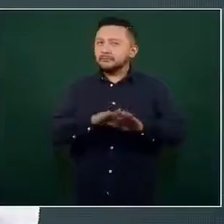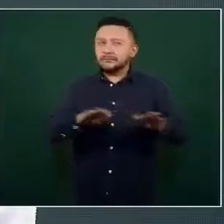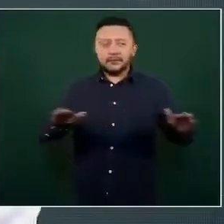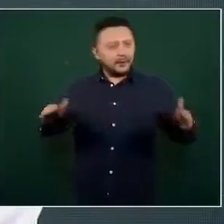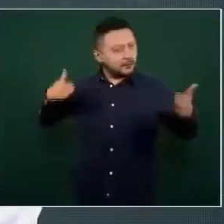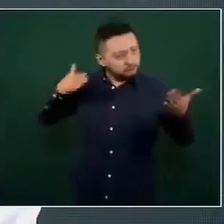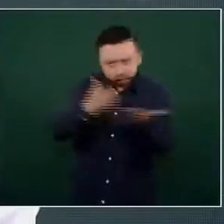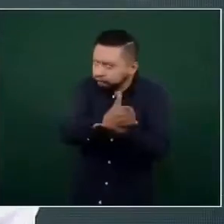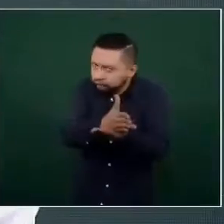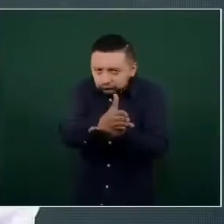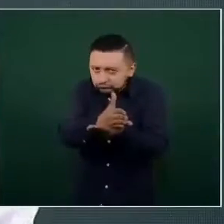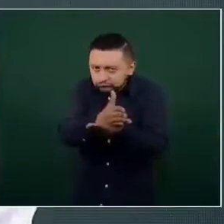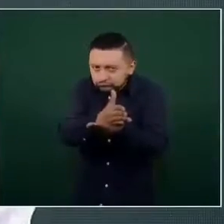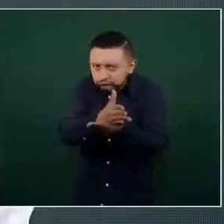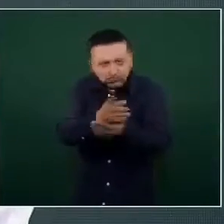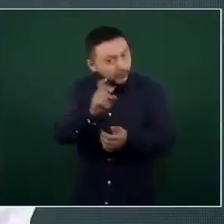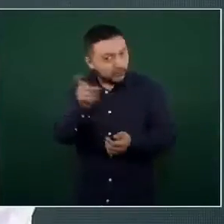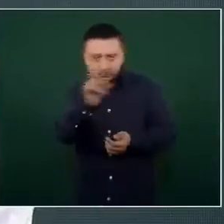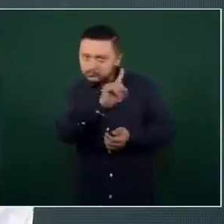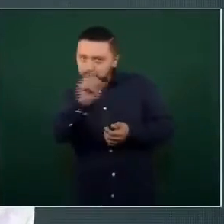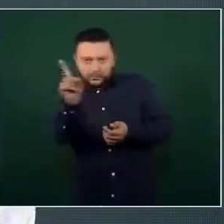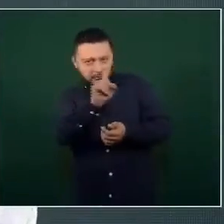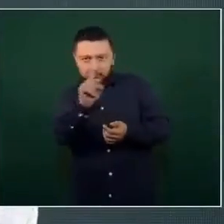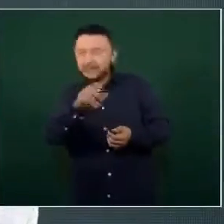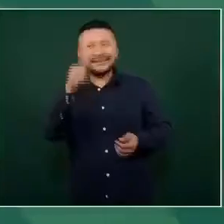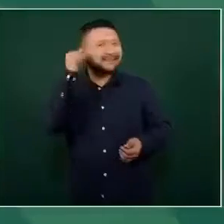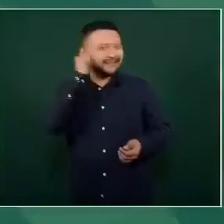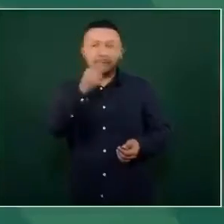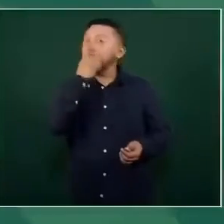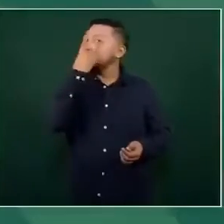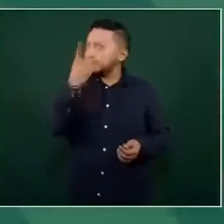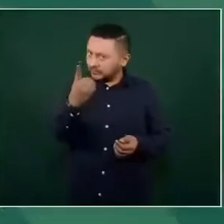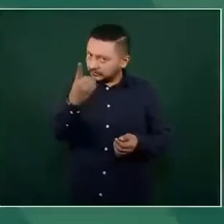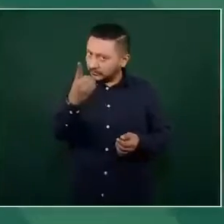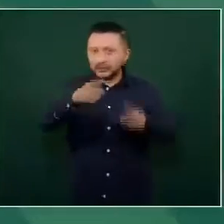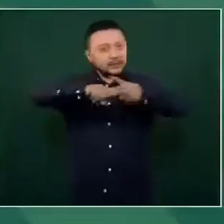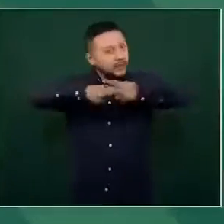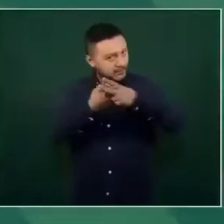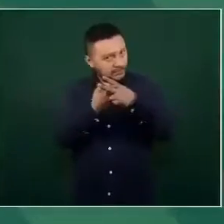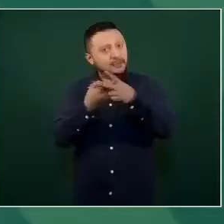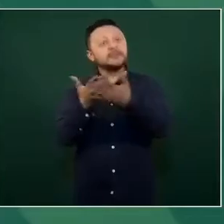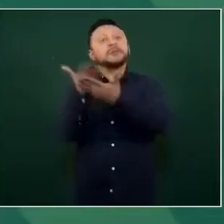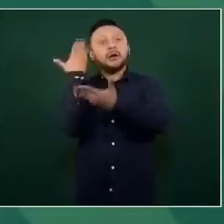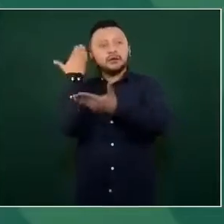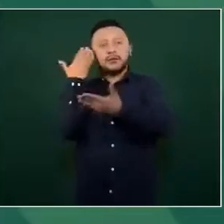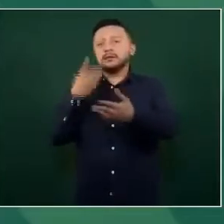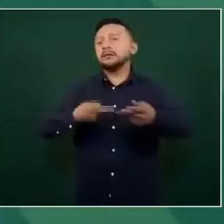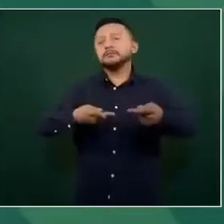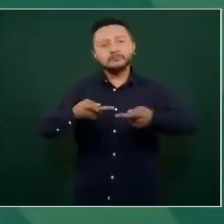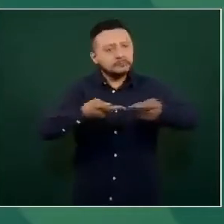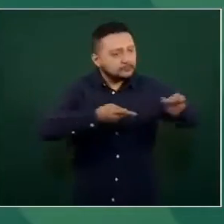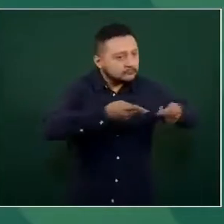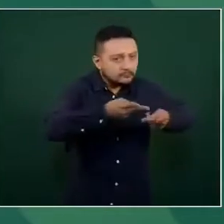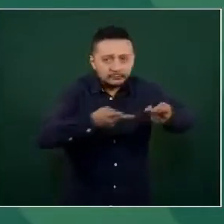Eso lo planteamos desde el principio, porque todos somos iguales.